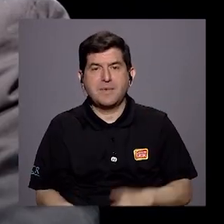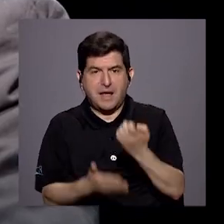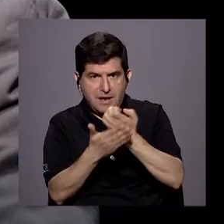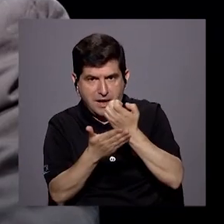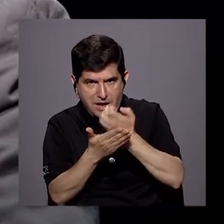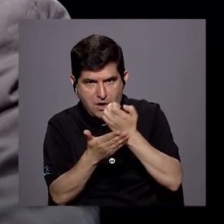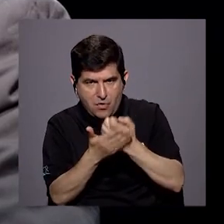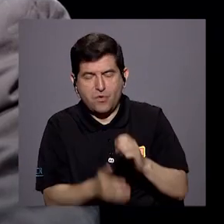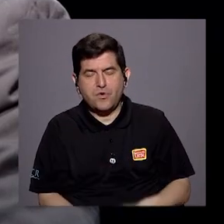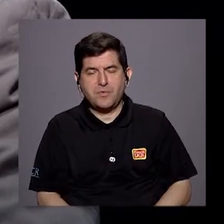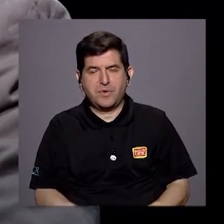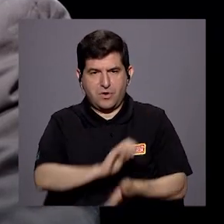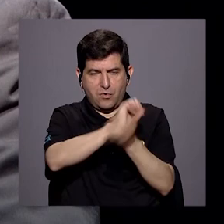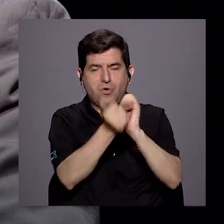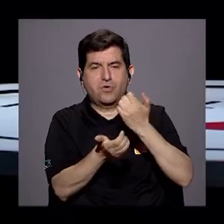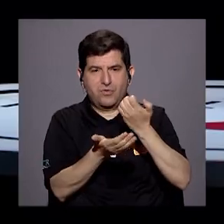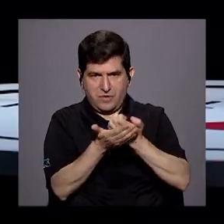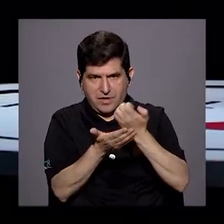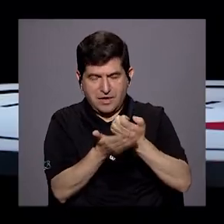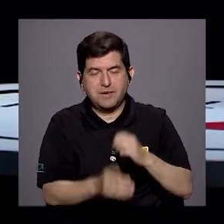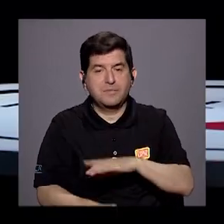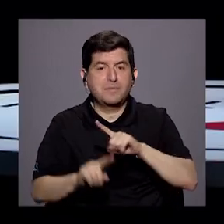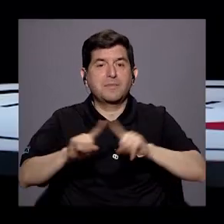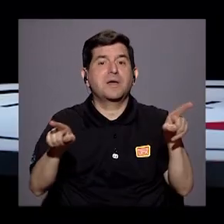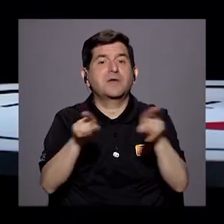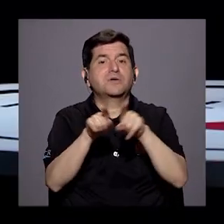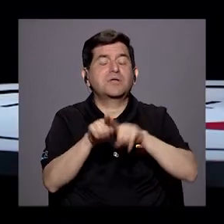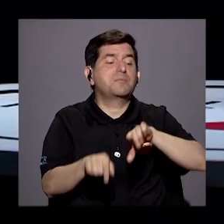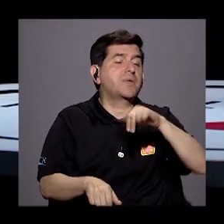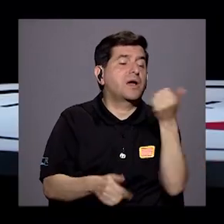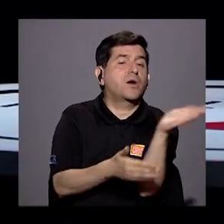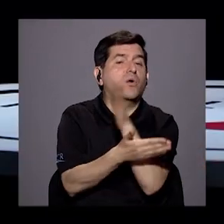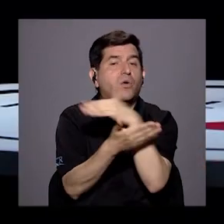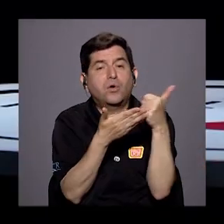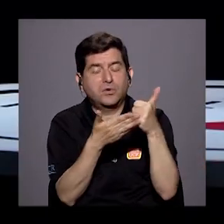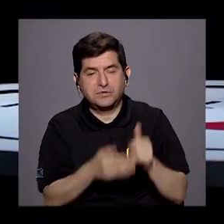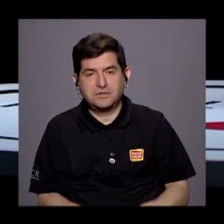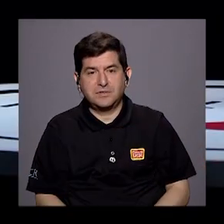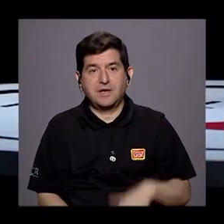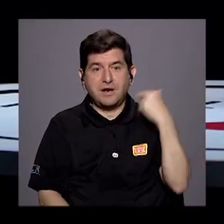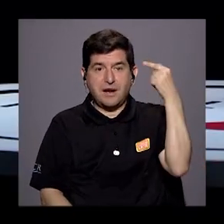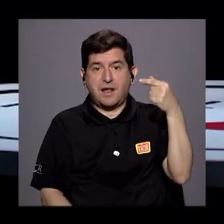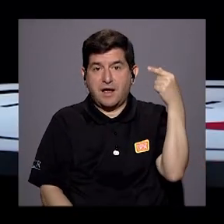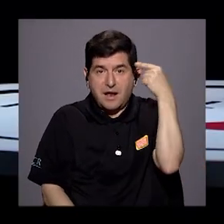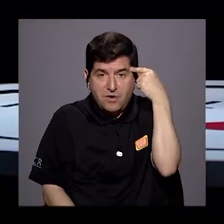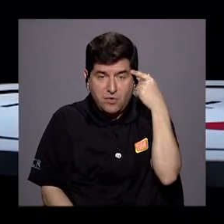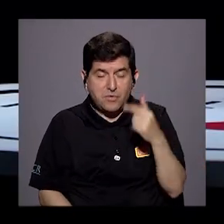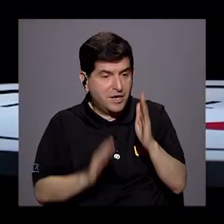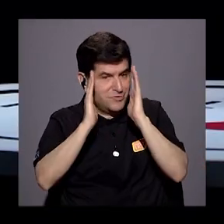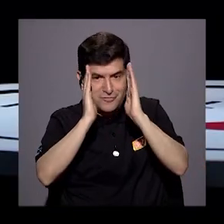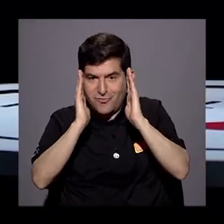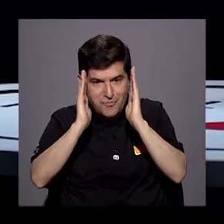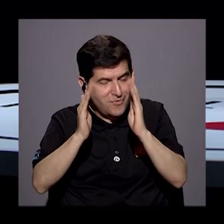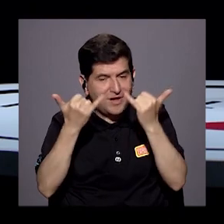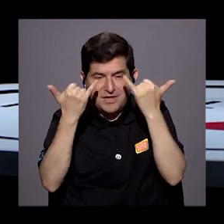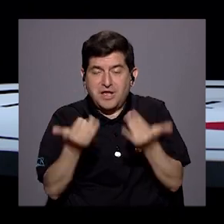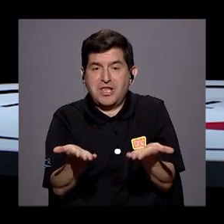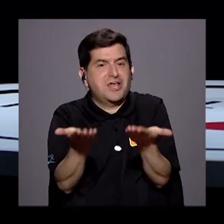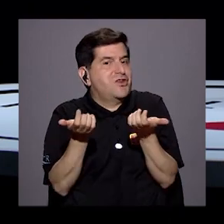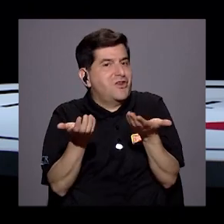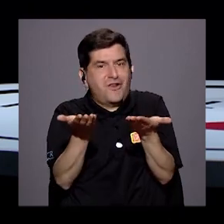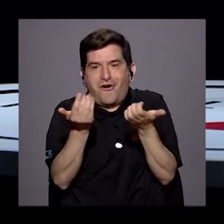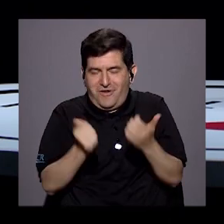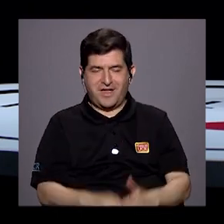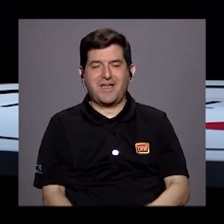proyecto de reforma fiscal, pero también entrándole al otro tema al que el gobierno no le está entrando, ni le está